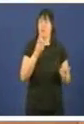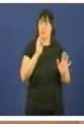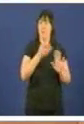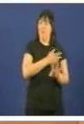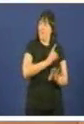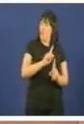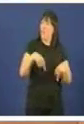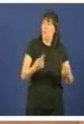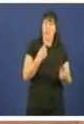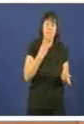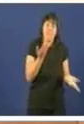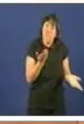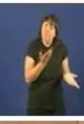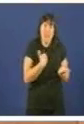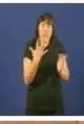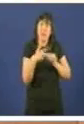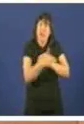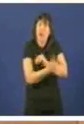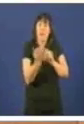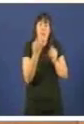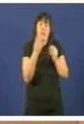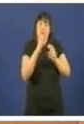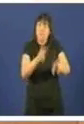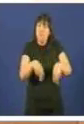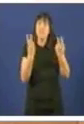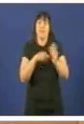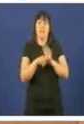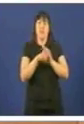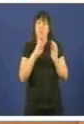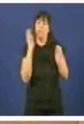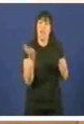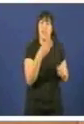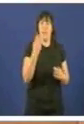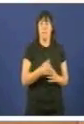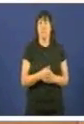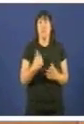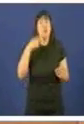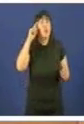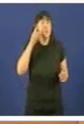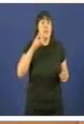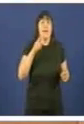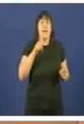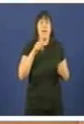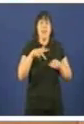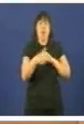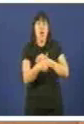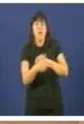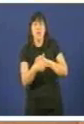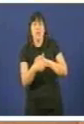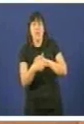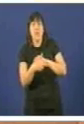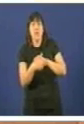necesarios recortes, reduccios e reseteos na xestión. Non sei se fala de esos recortes ou dos